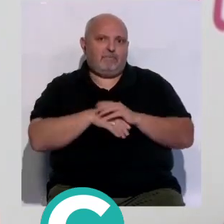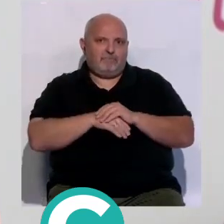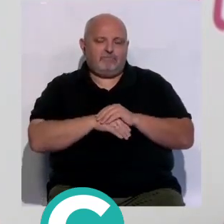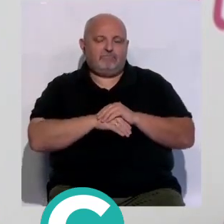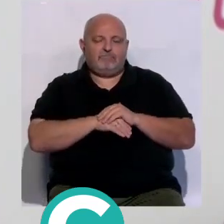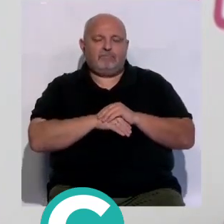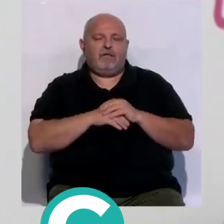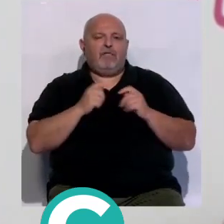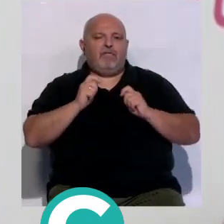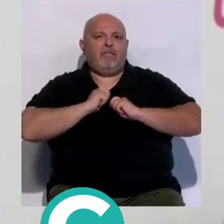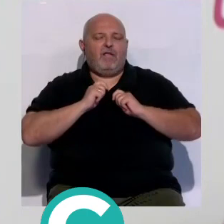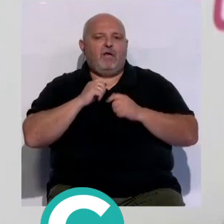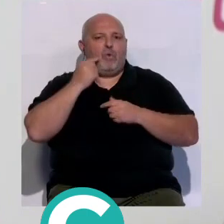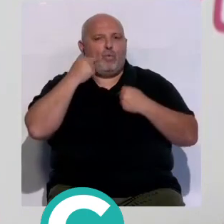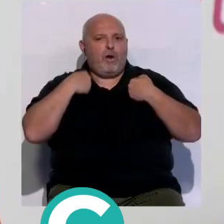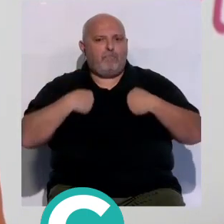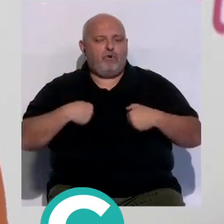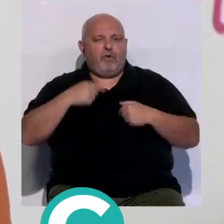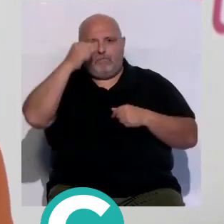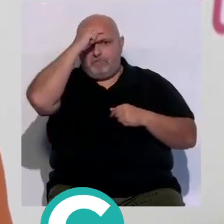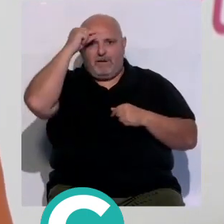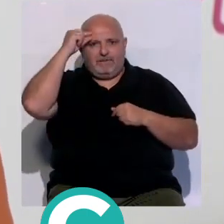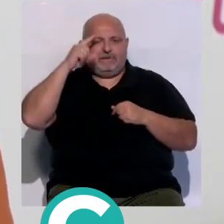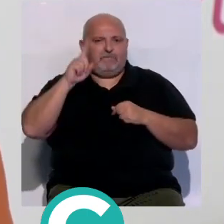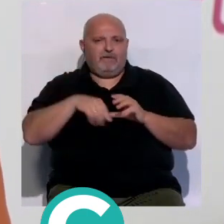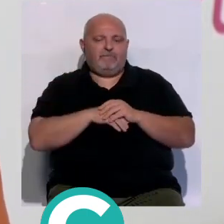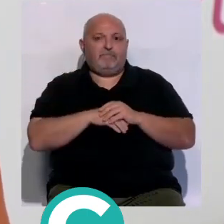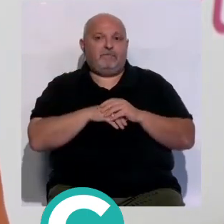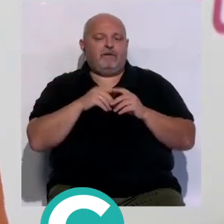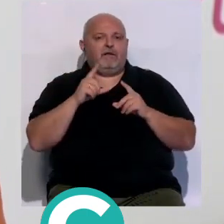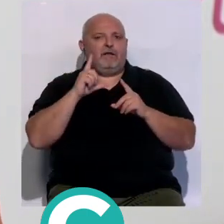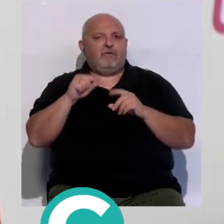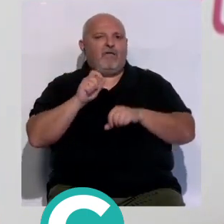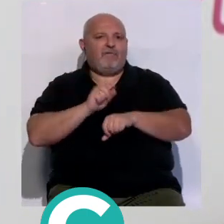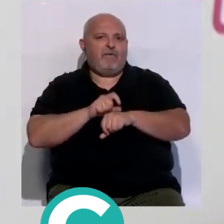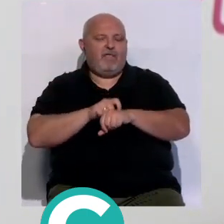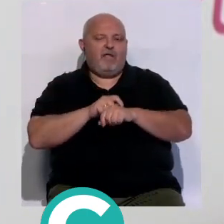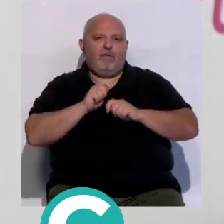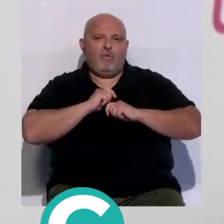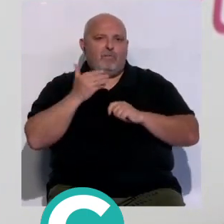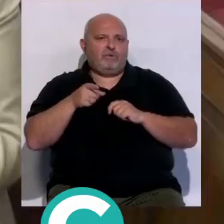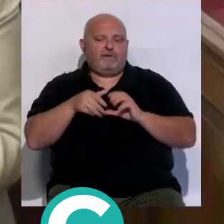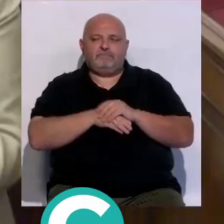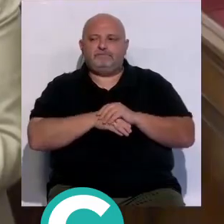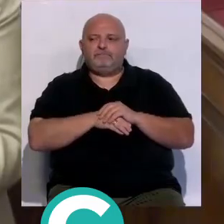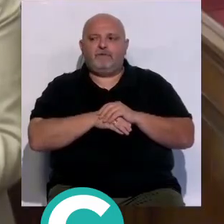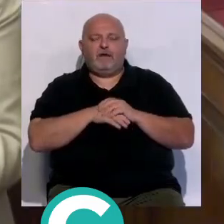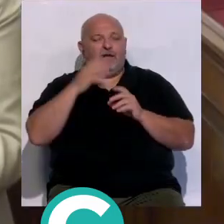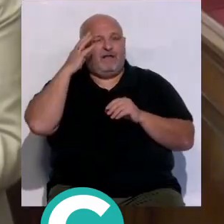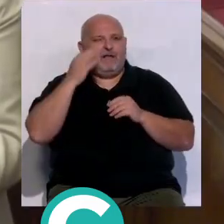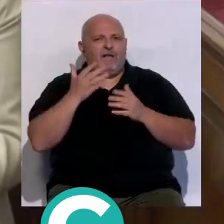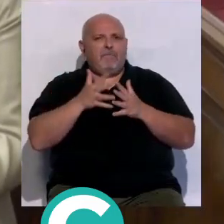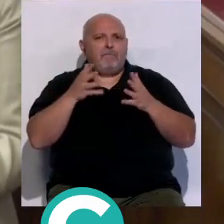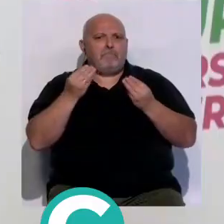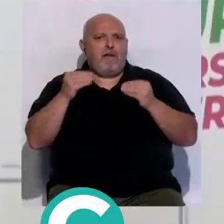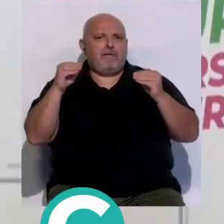refuerza nuestro cuerpo y nuestra mente y después de salir de una enfermedad pues esto es muy importante vemos que cada vez